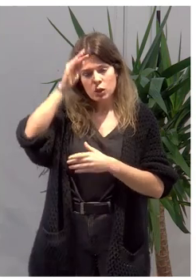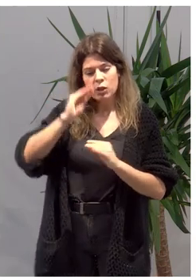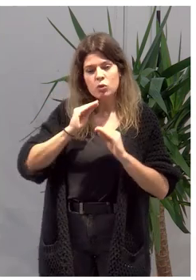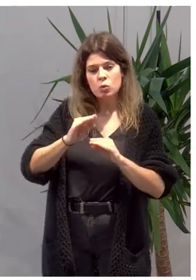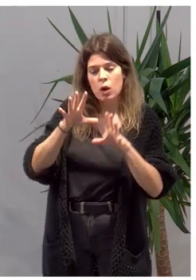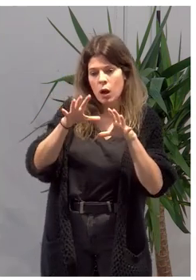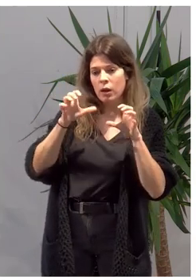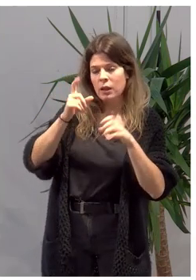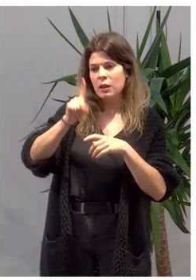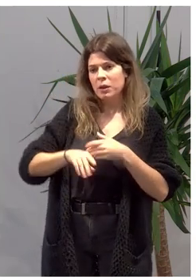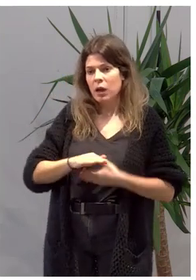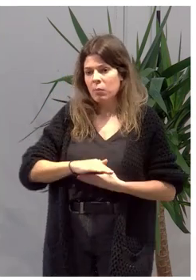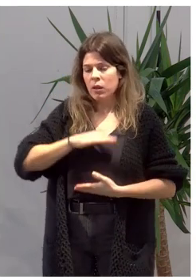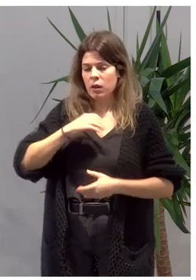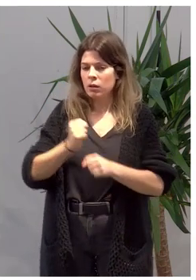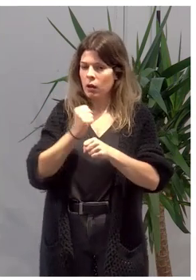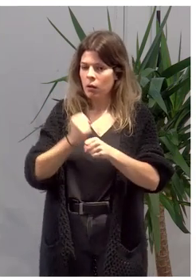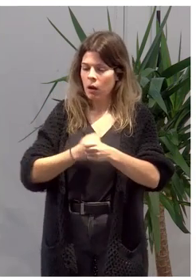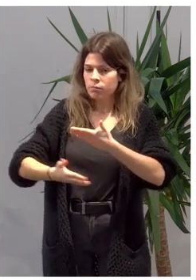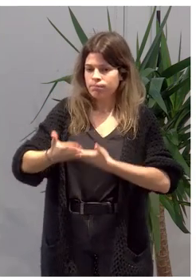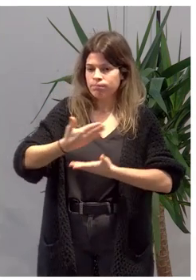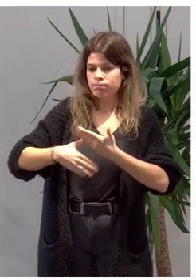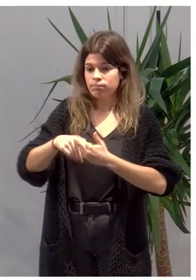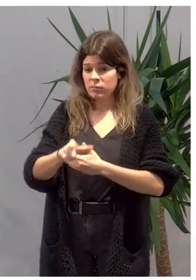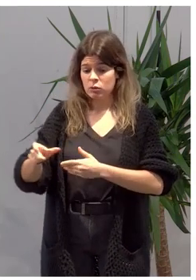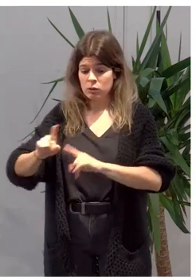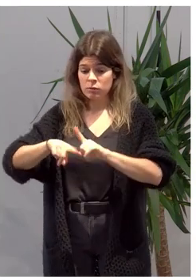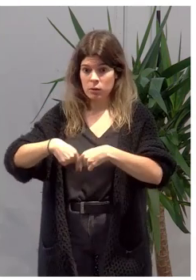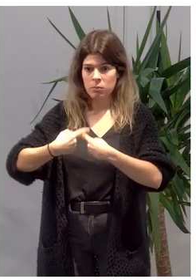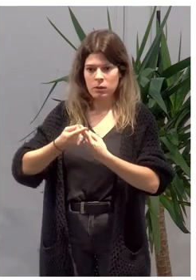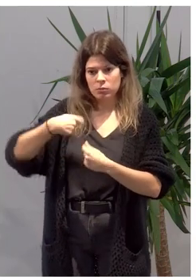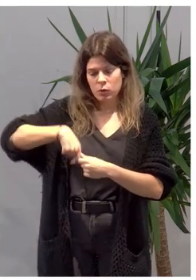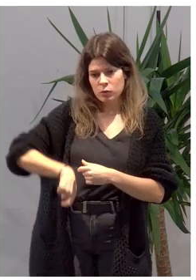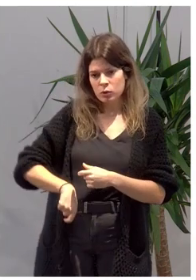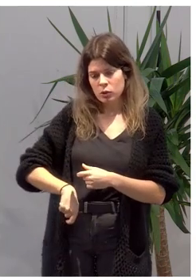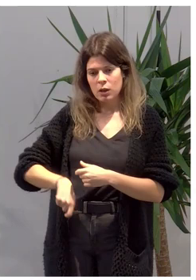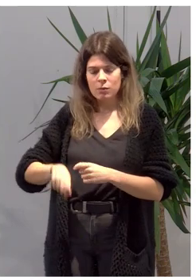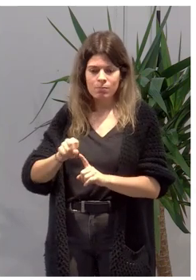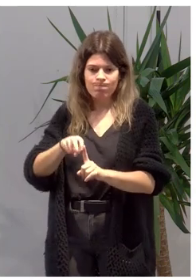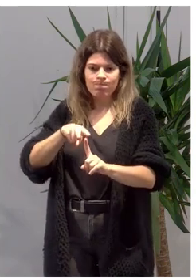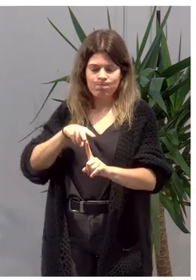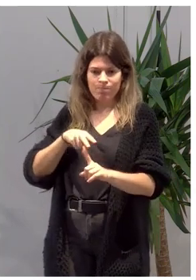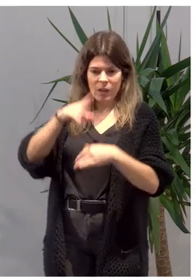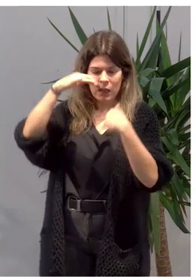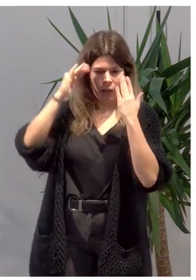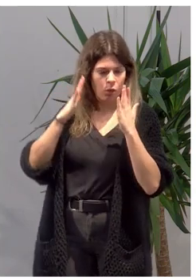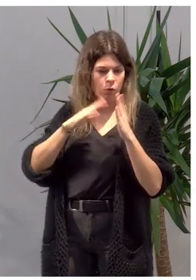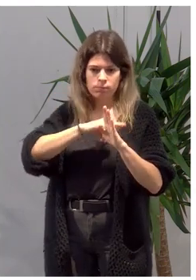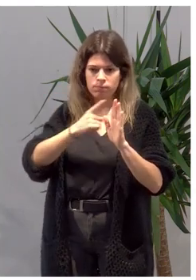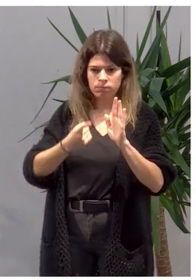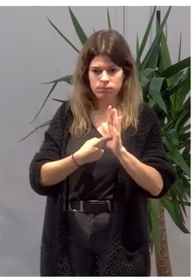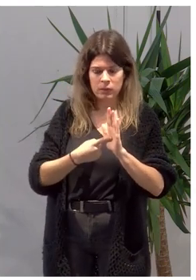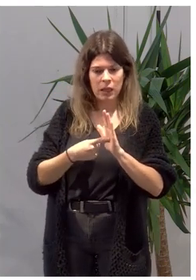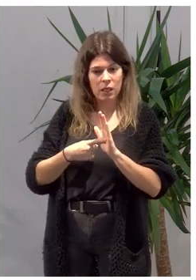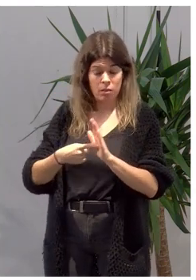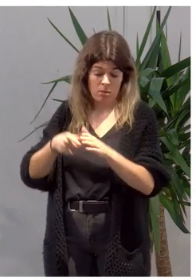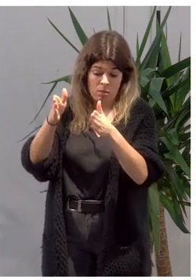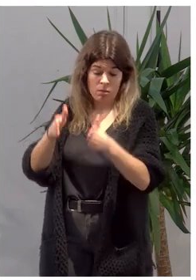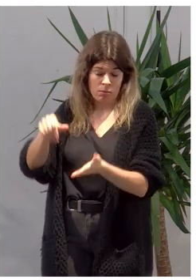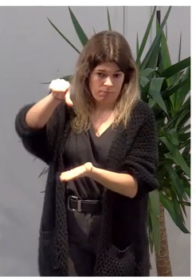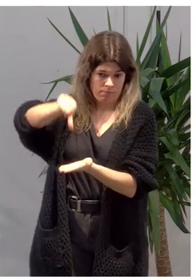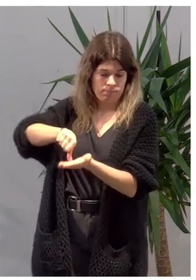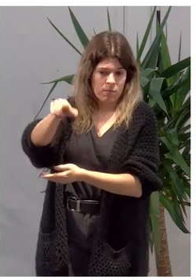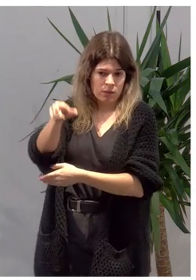ser capaces de trabajar en cooperación con personas, familias y profesionales con perspectiva de atención integral centrada en la persona,